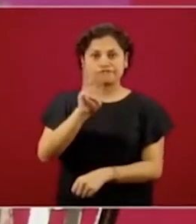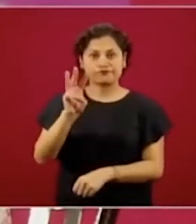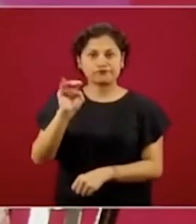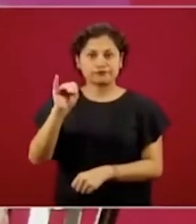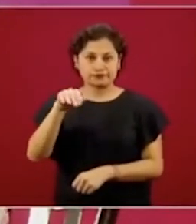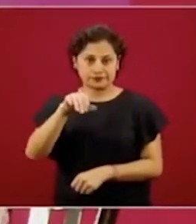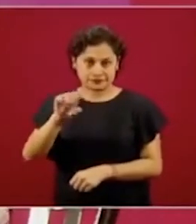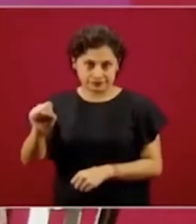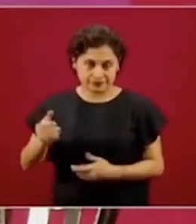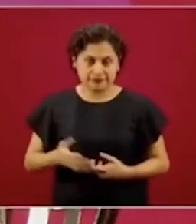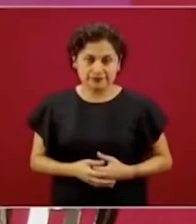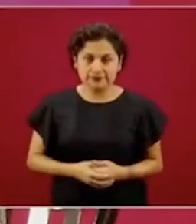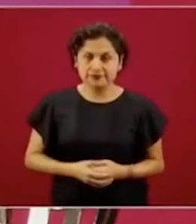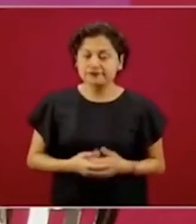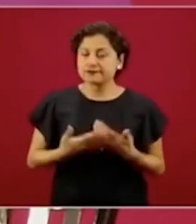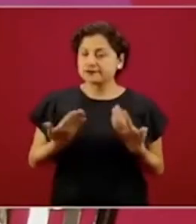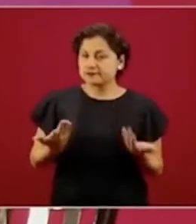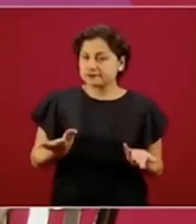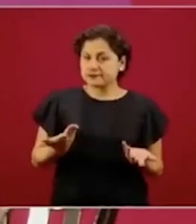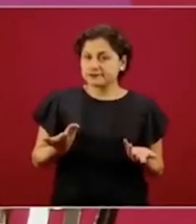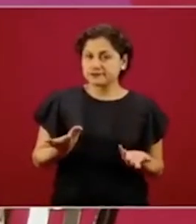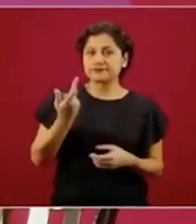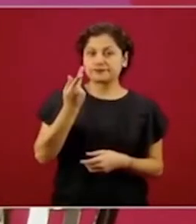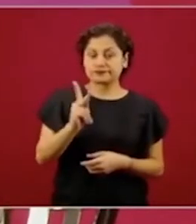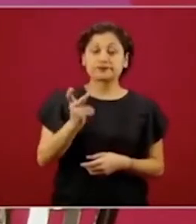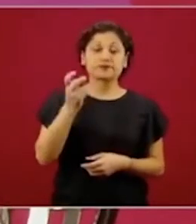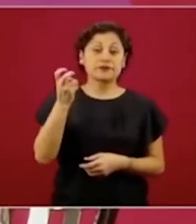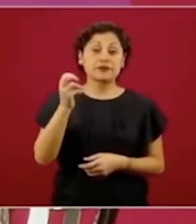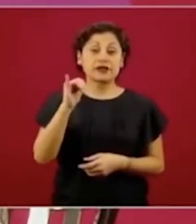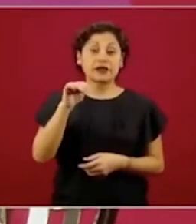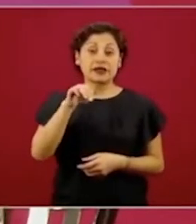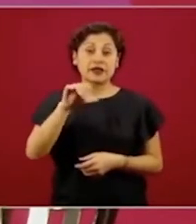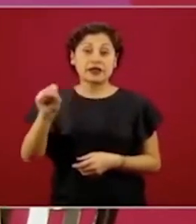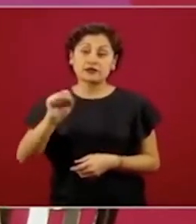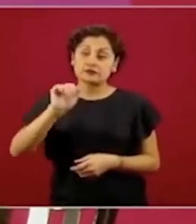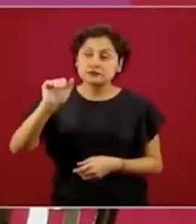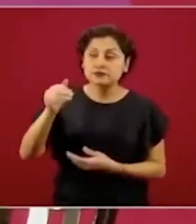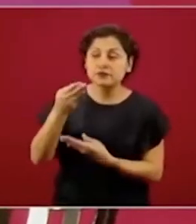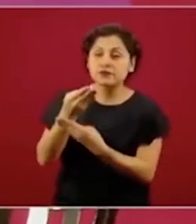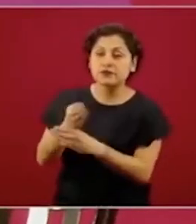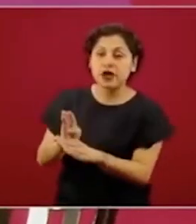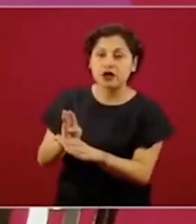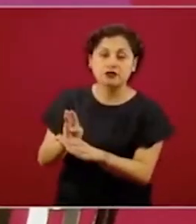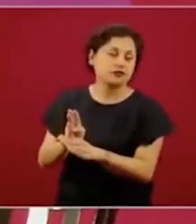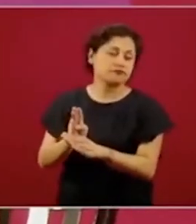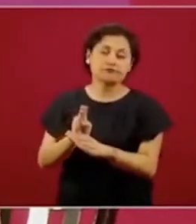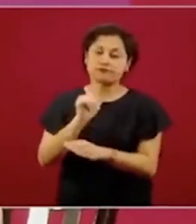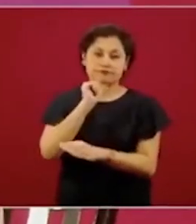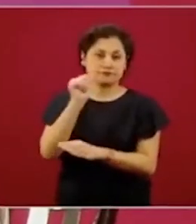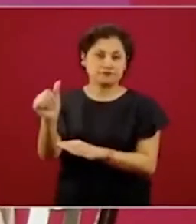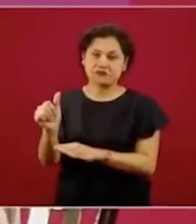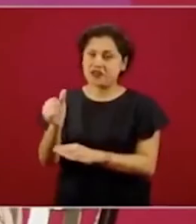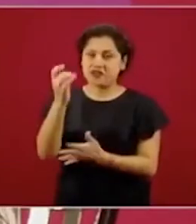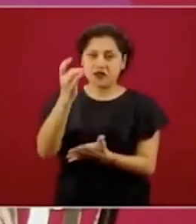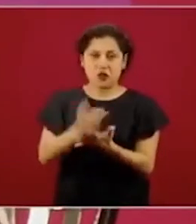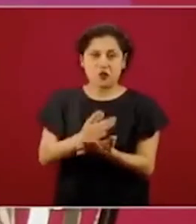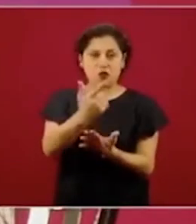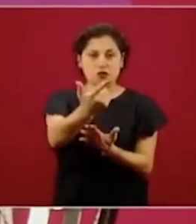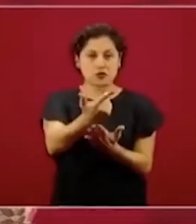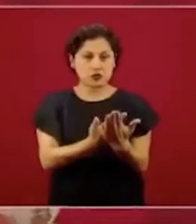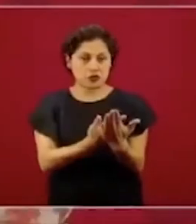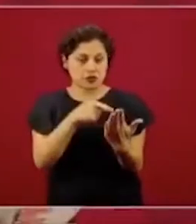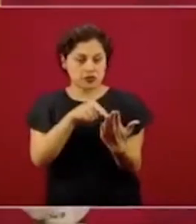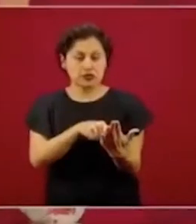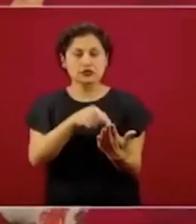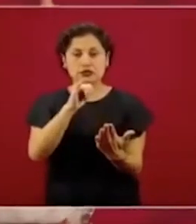innovación consistió en que no pasamos por ningún banco para la dispersión del dinero. Tomamos la base del IMSS, Economía